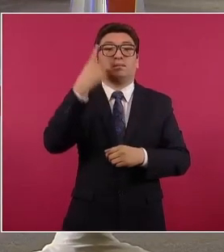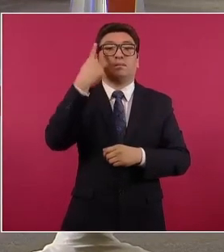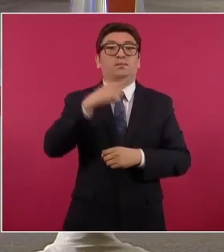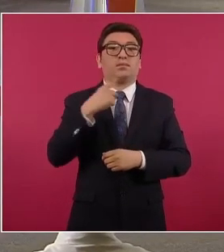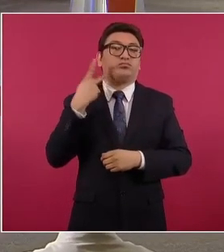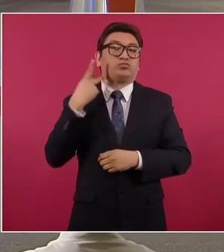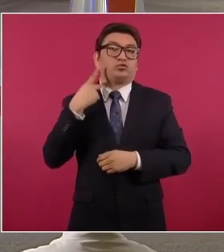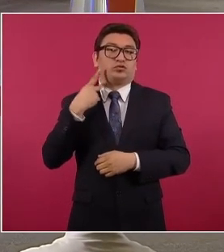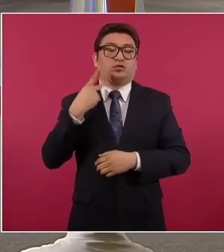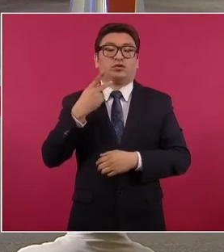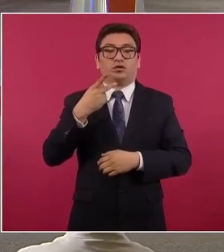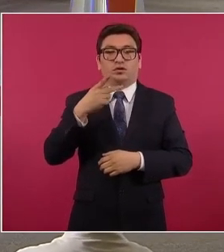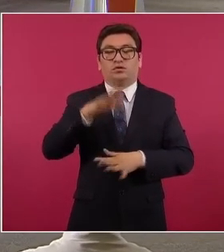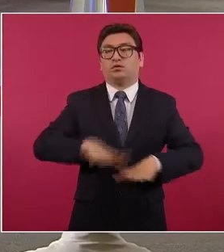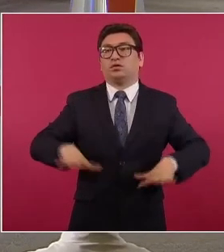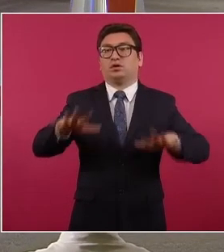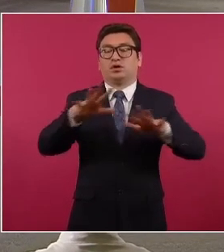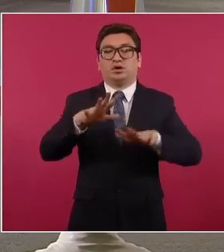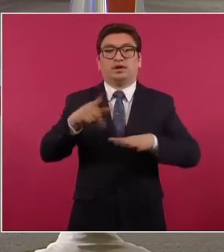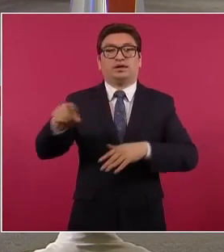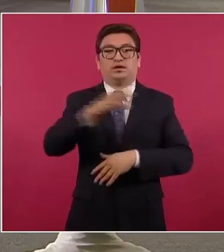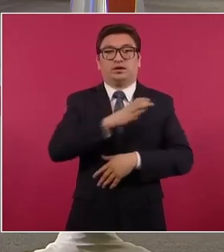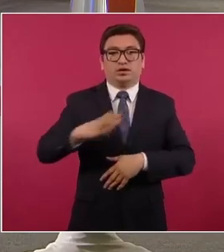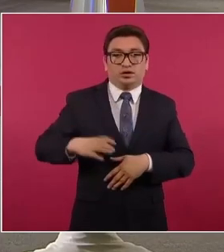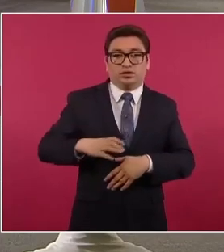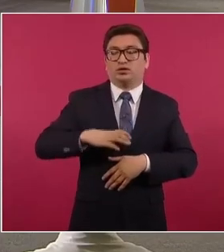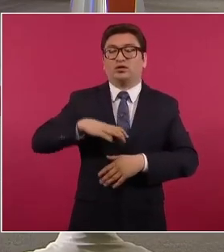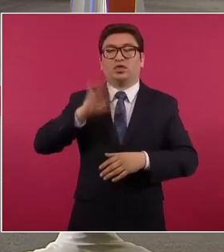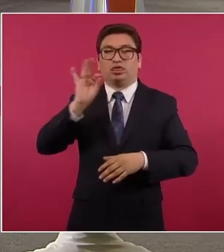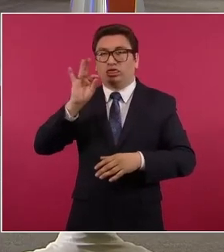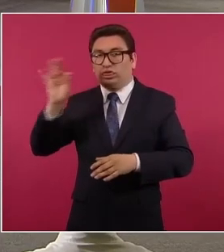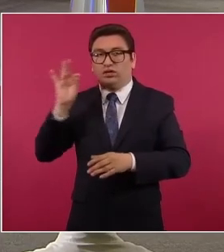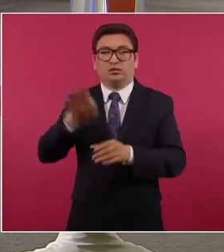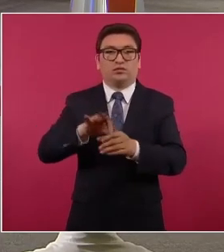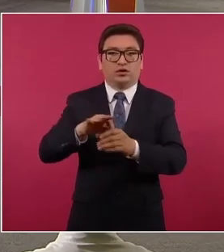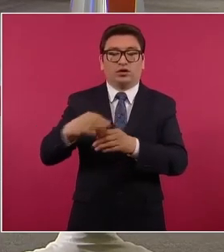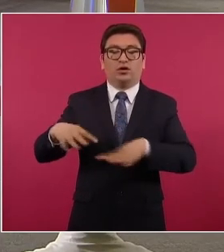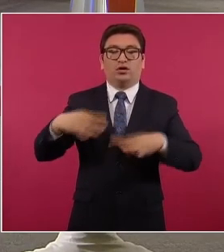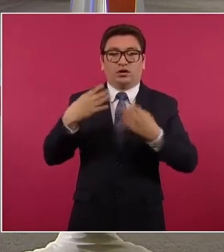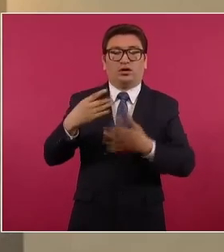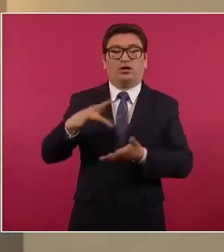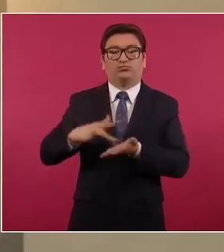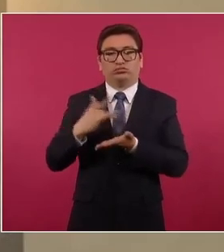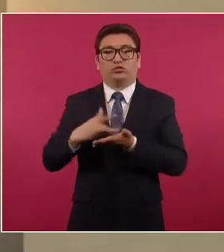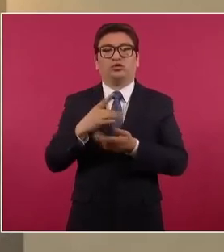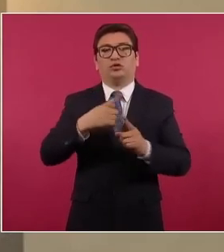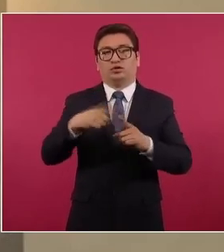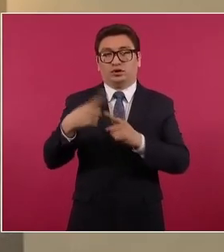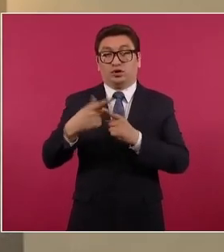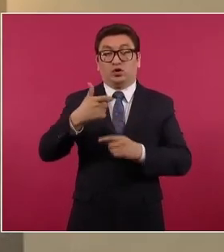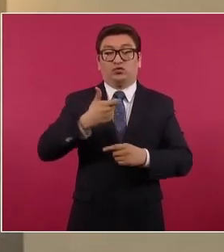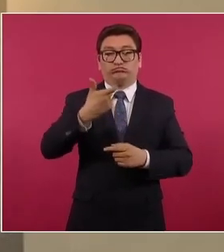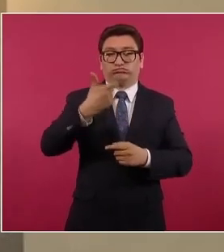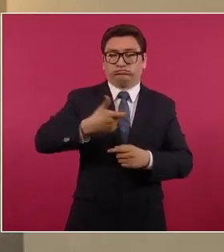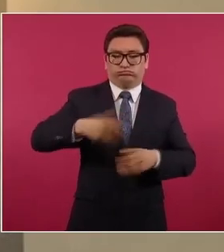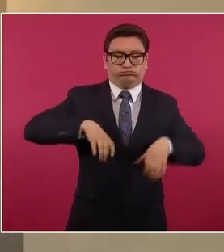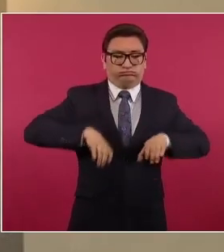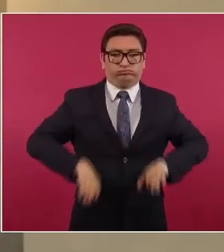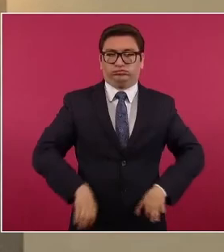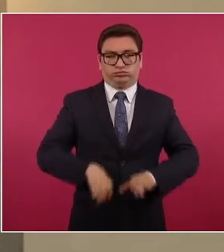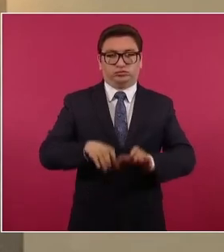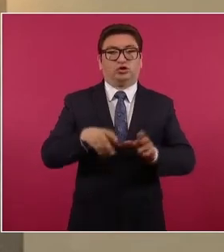alterar la voluntad ciudadana, la corrupción como enriquecimiento ilícito, el robo al